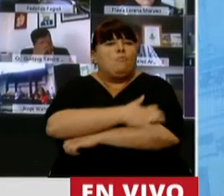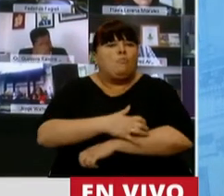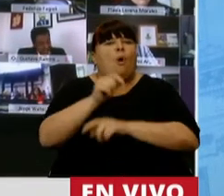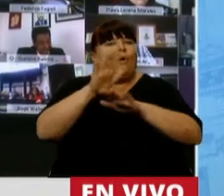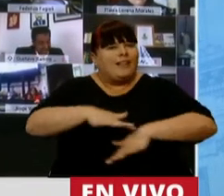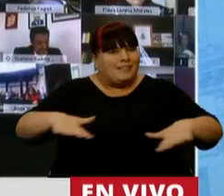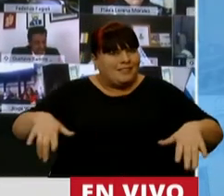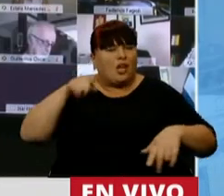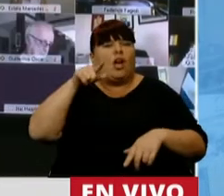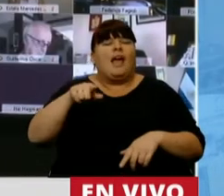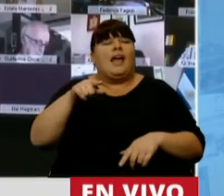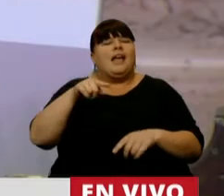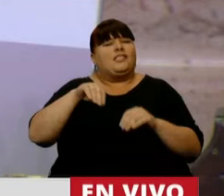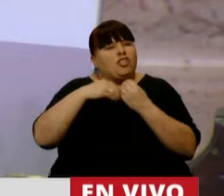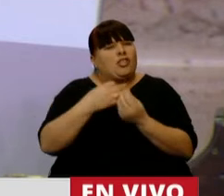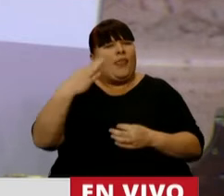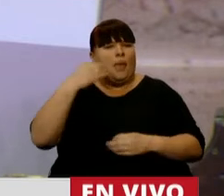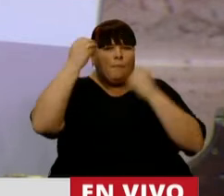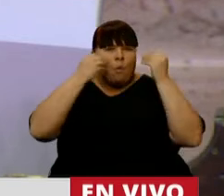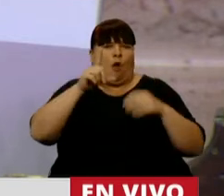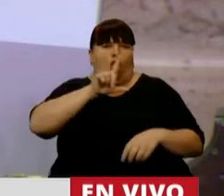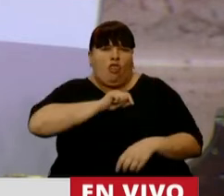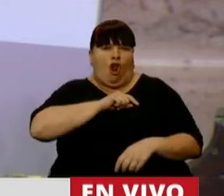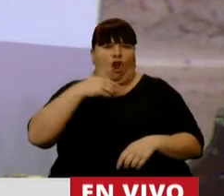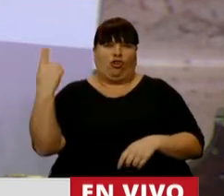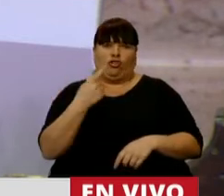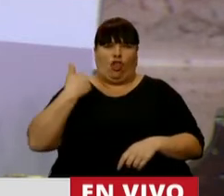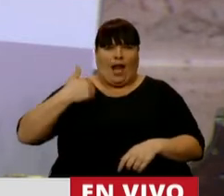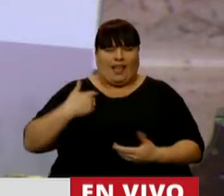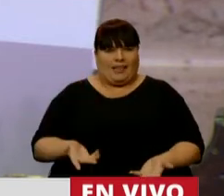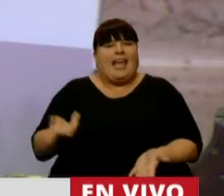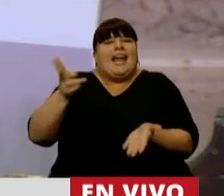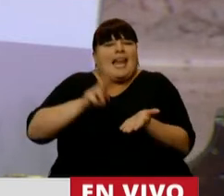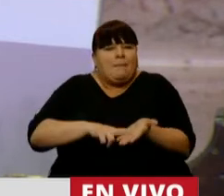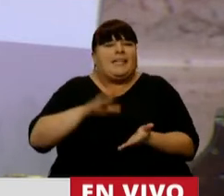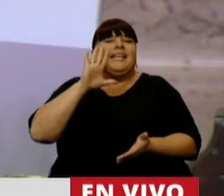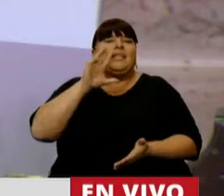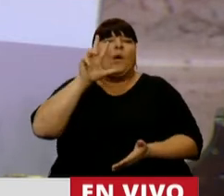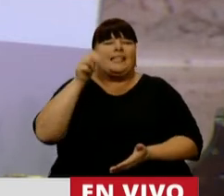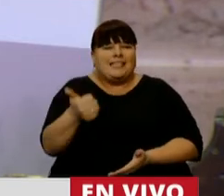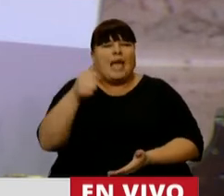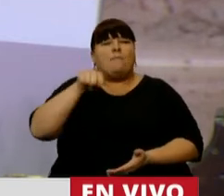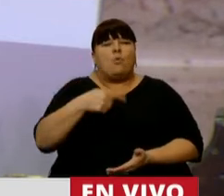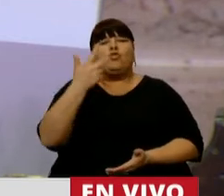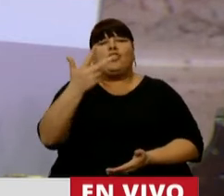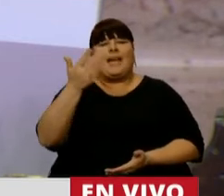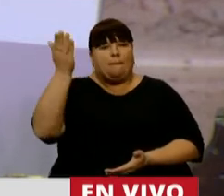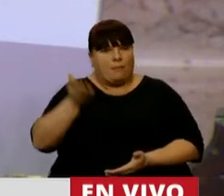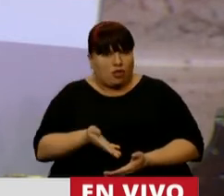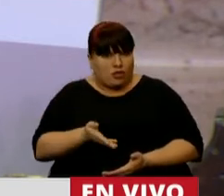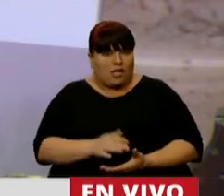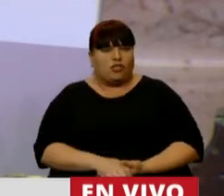infantil. Es un número que nos tiene que doler a todos los argentinos. Lo repito, 56.3%